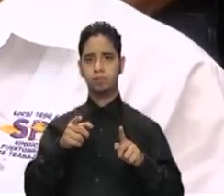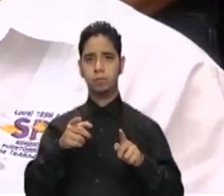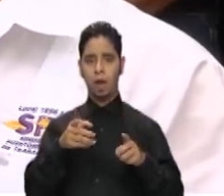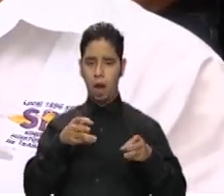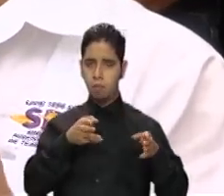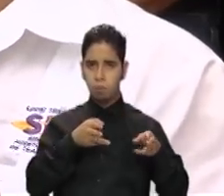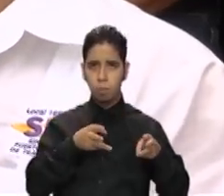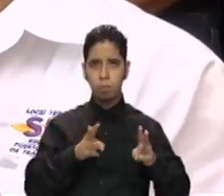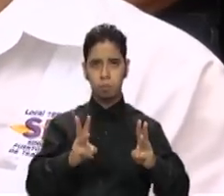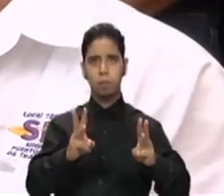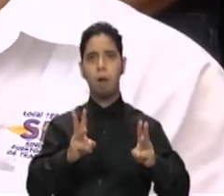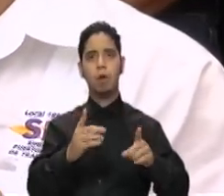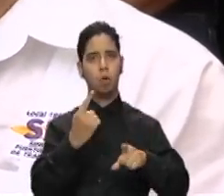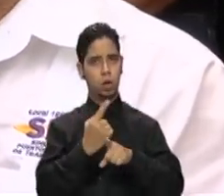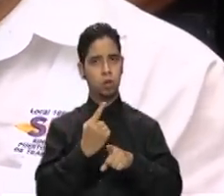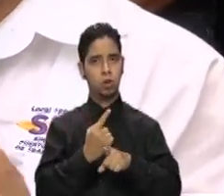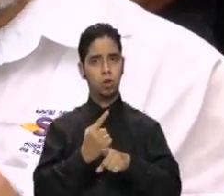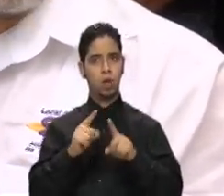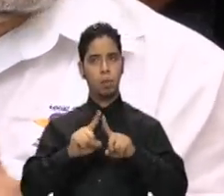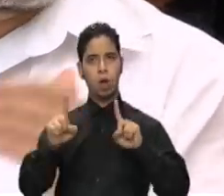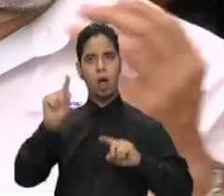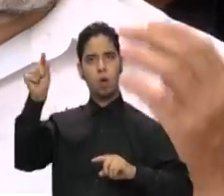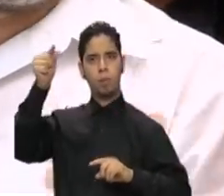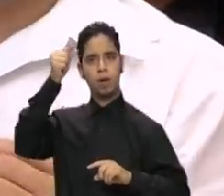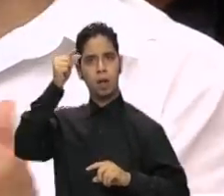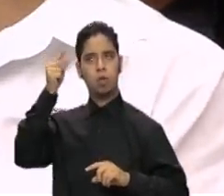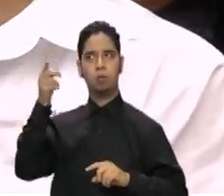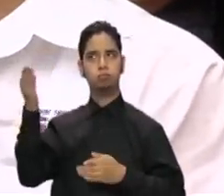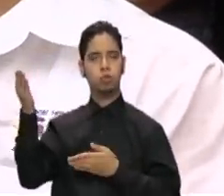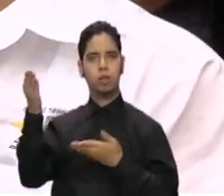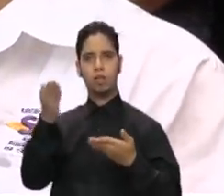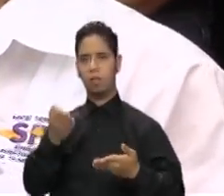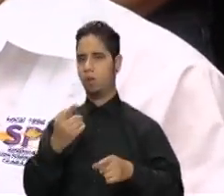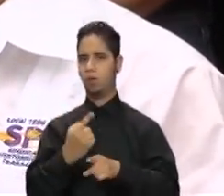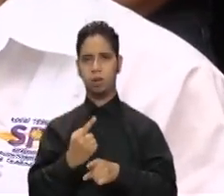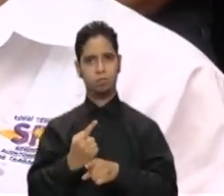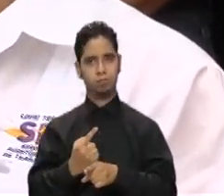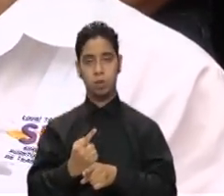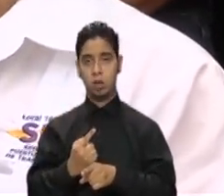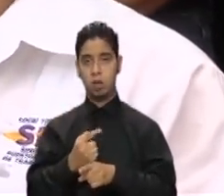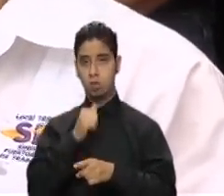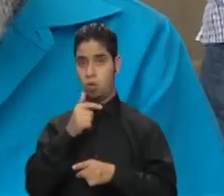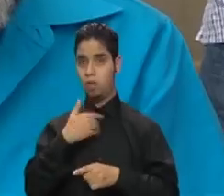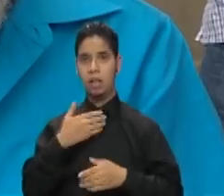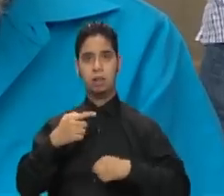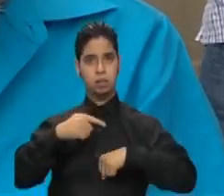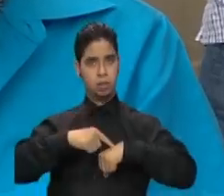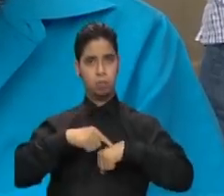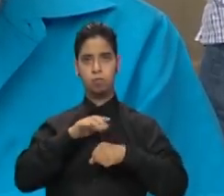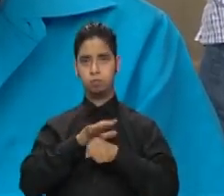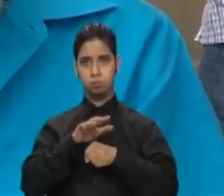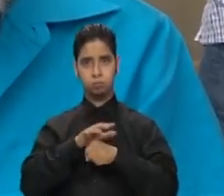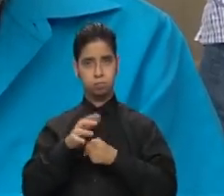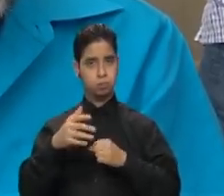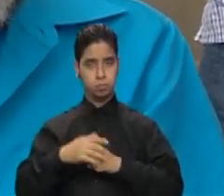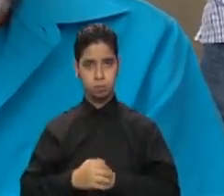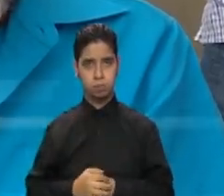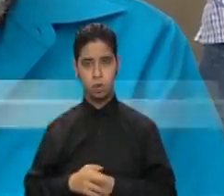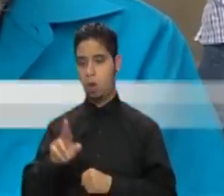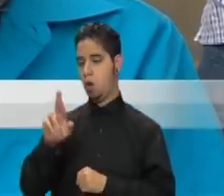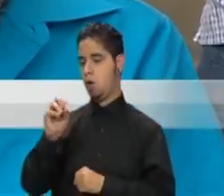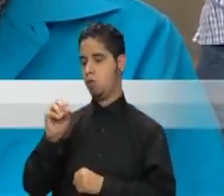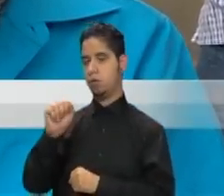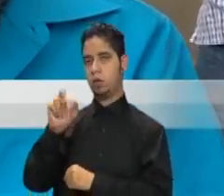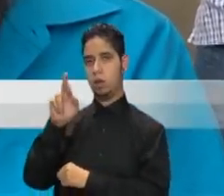y el gobierno no está dándonos a nosotros las organizaciones sociales el espacio ni la atención Juan Rosario fue más allá al calificar